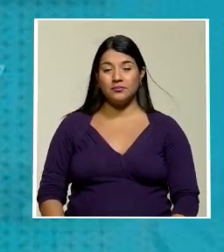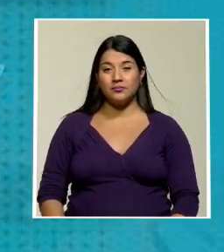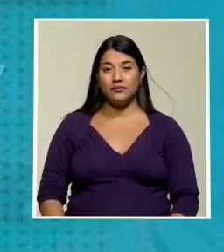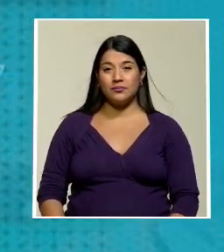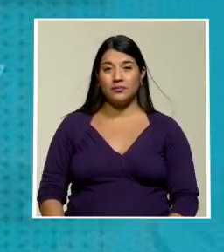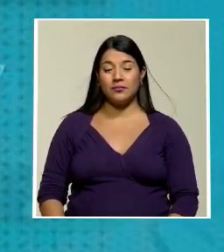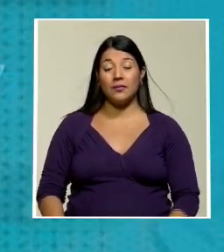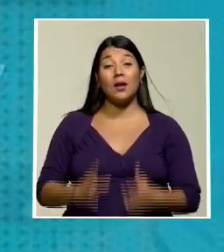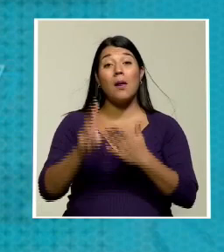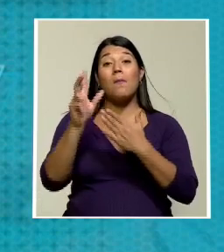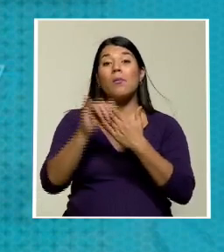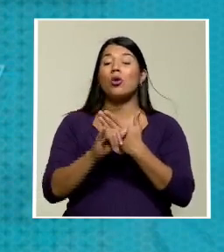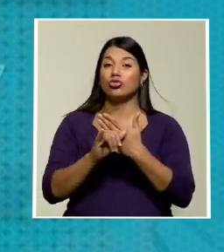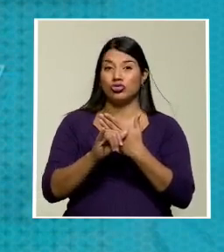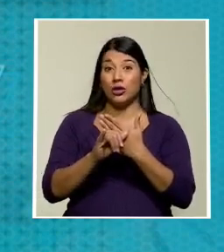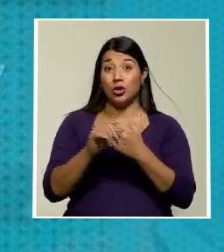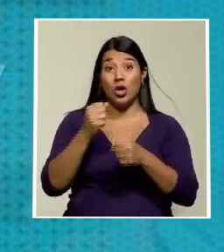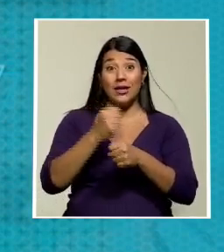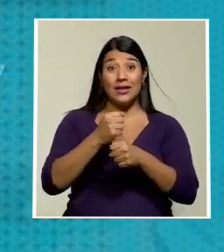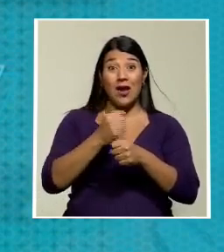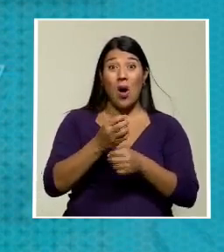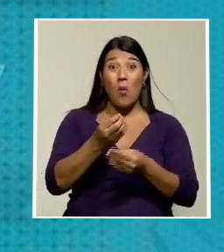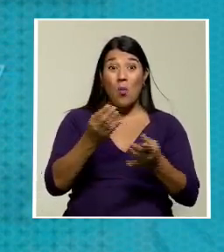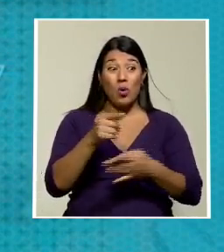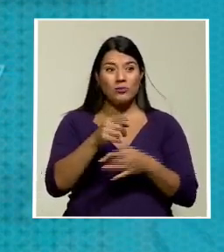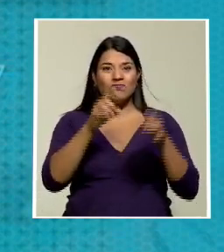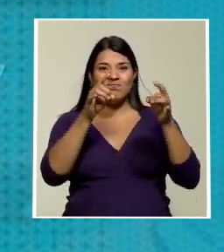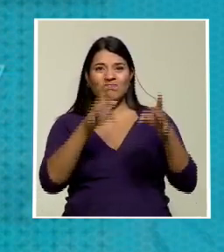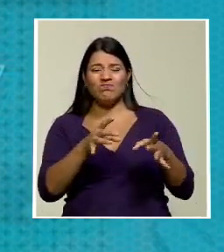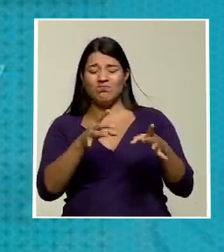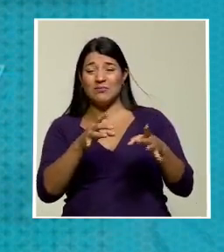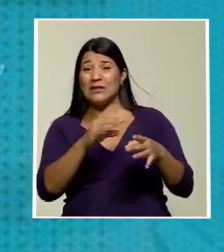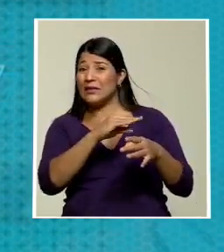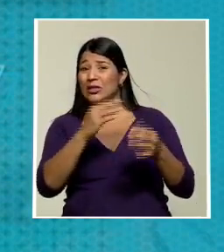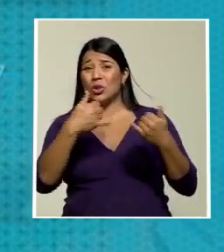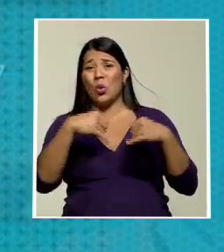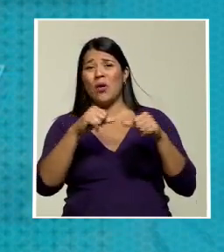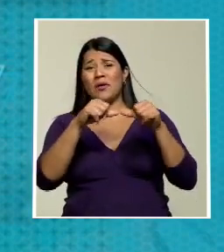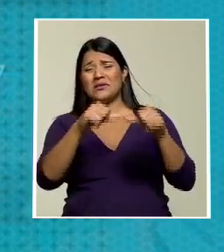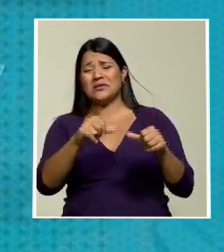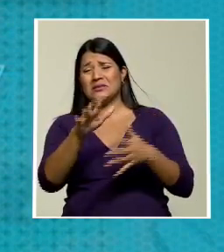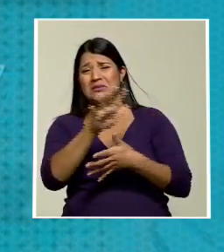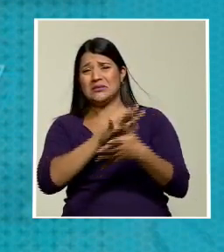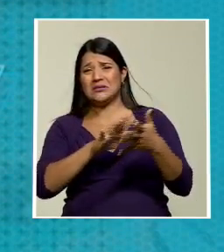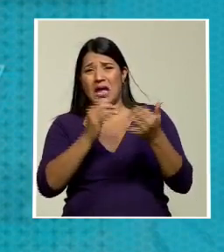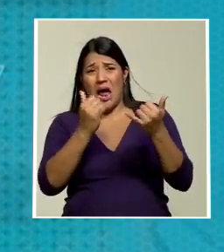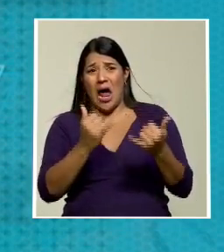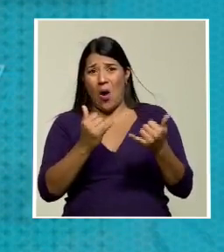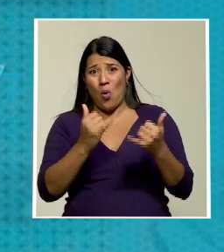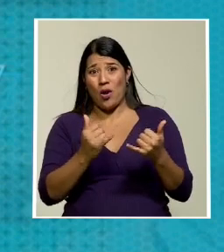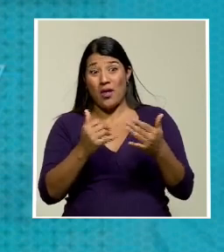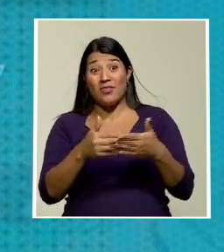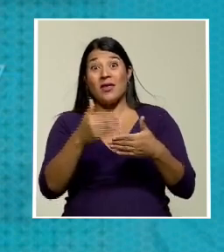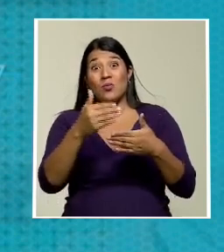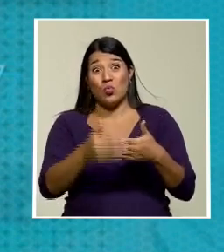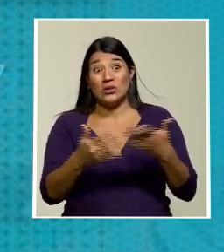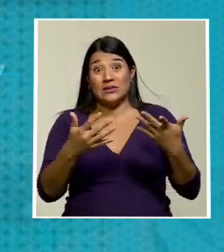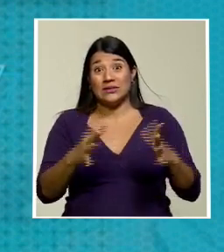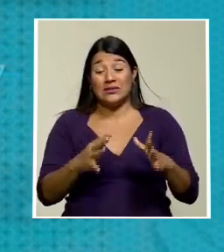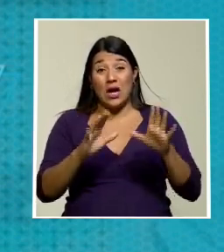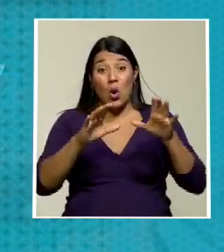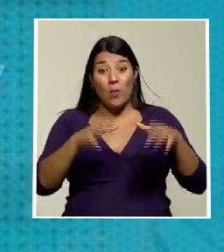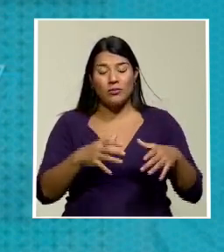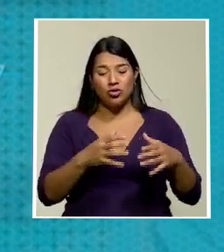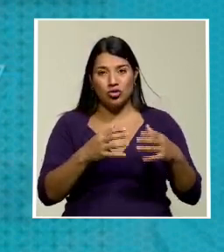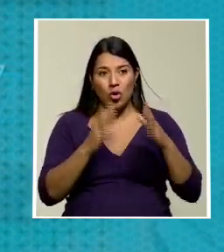el proyecto de empleo público es un desastre y sigue siendo un desastre ahora que está saliendo de la comisión de consultas